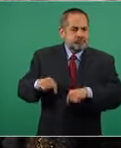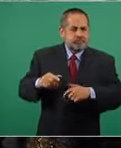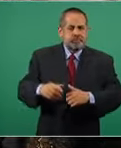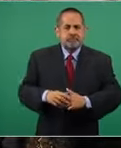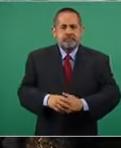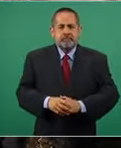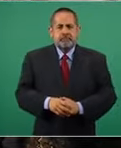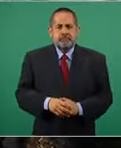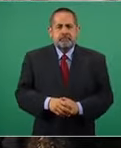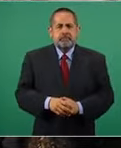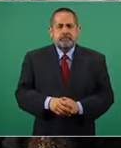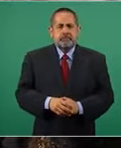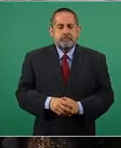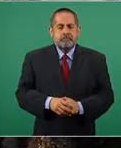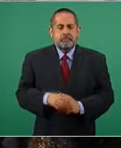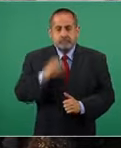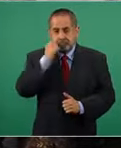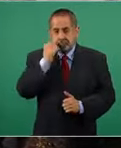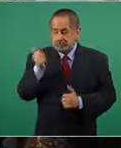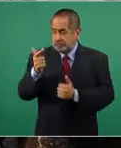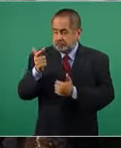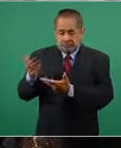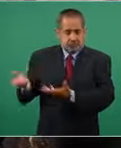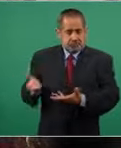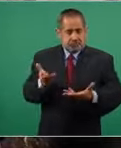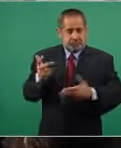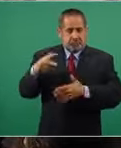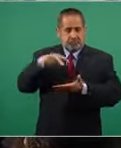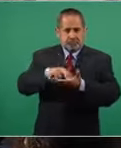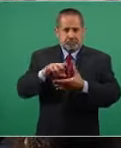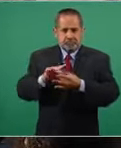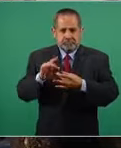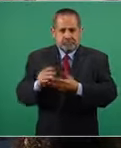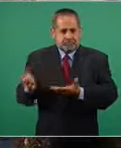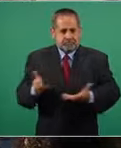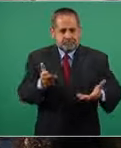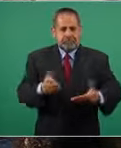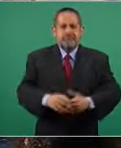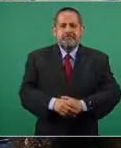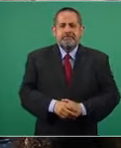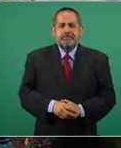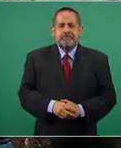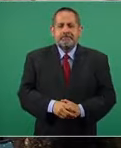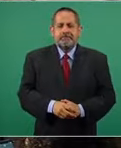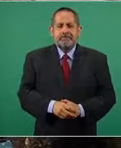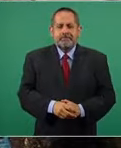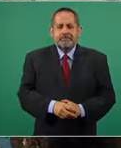quisieras decir... Muchas gracias.